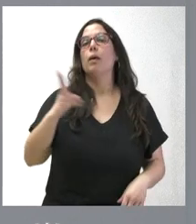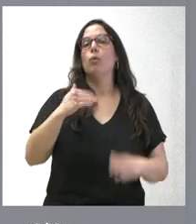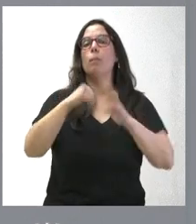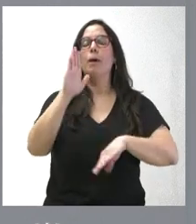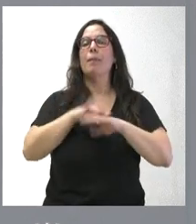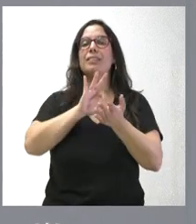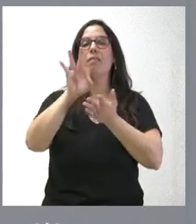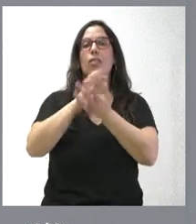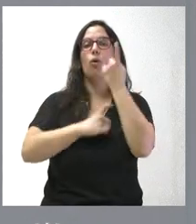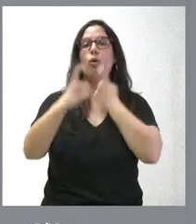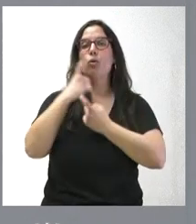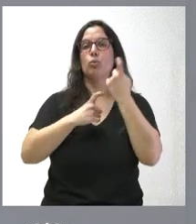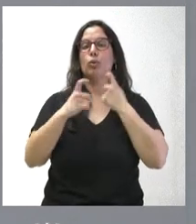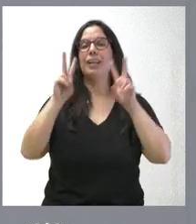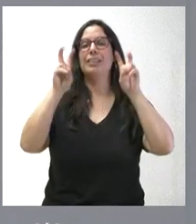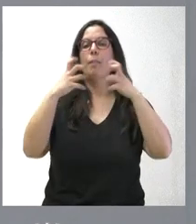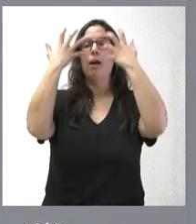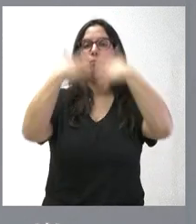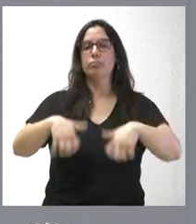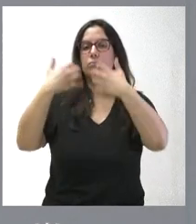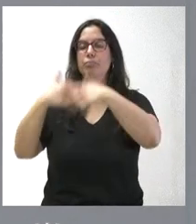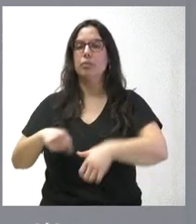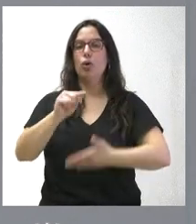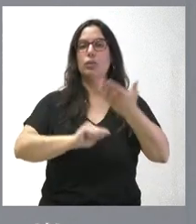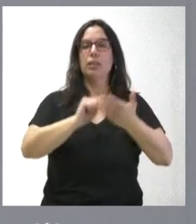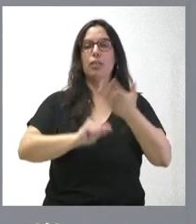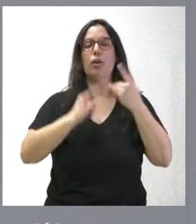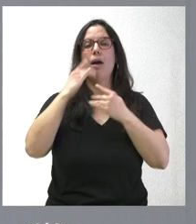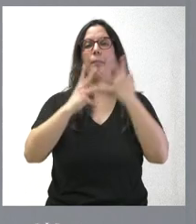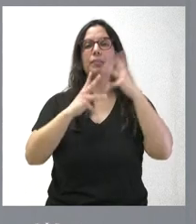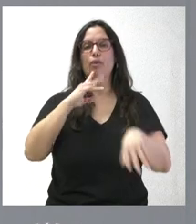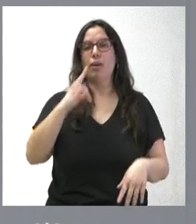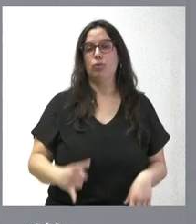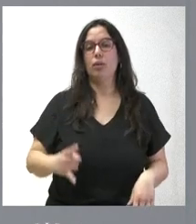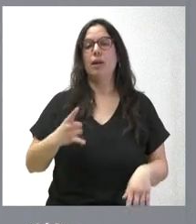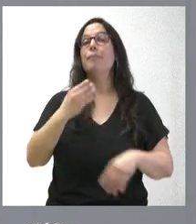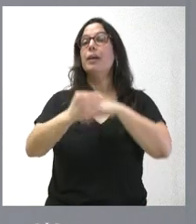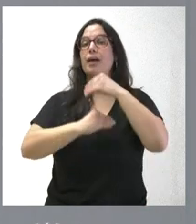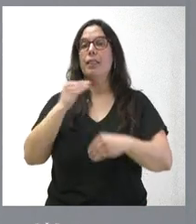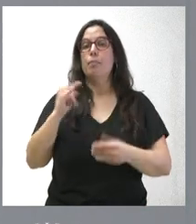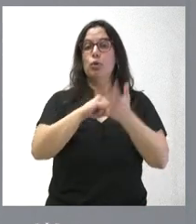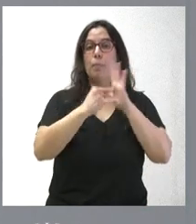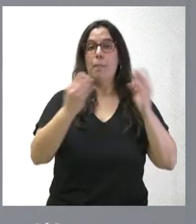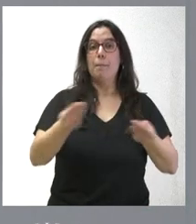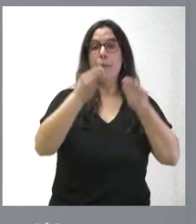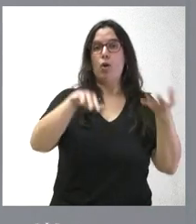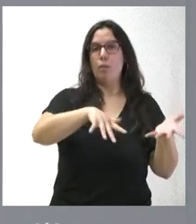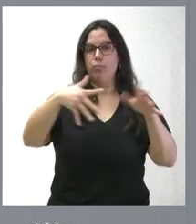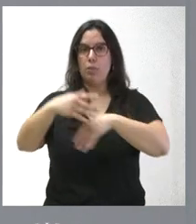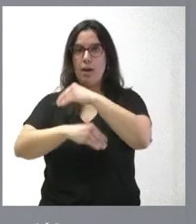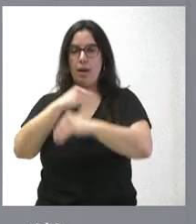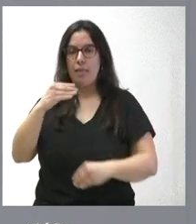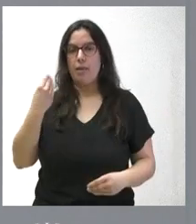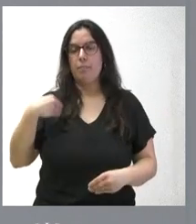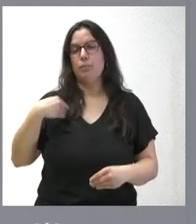consultoría en automatización de la contratación de administración electrónica. Lo que hacemos es ejecutar un plan de mejoras de contratación de administración